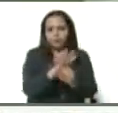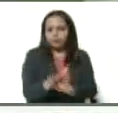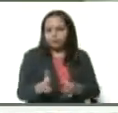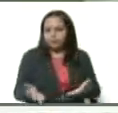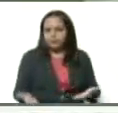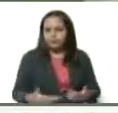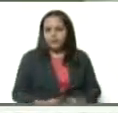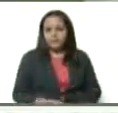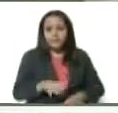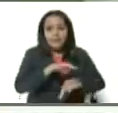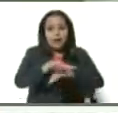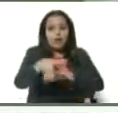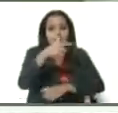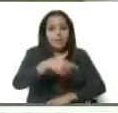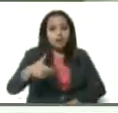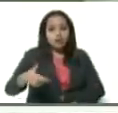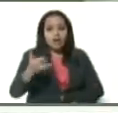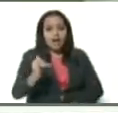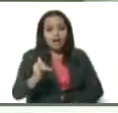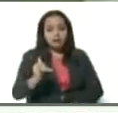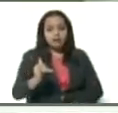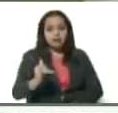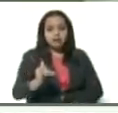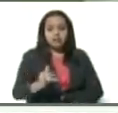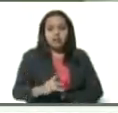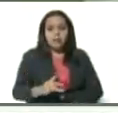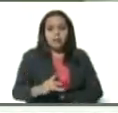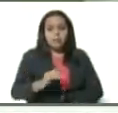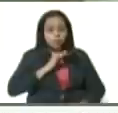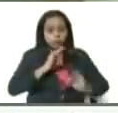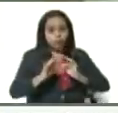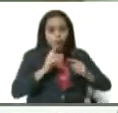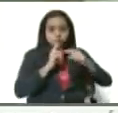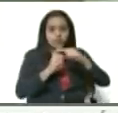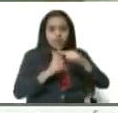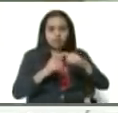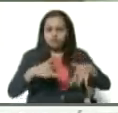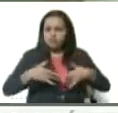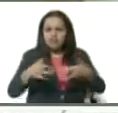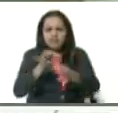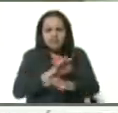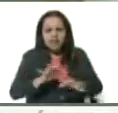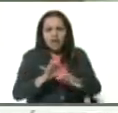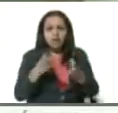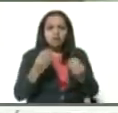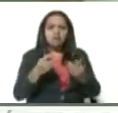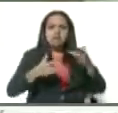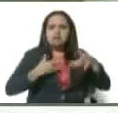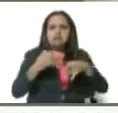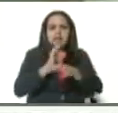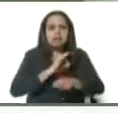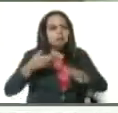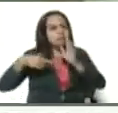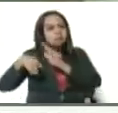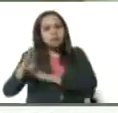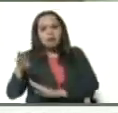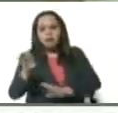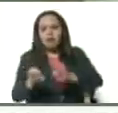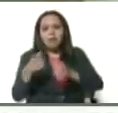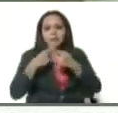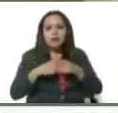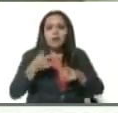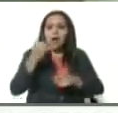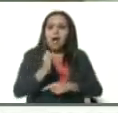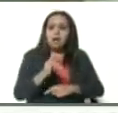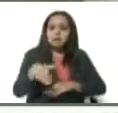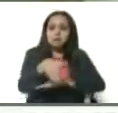La gran mayoría de la gente que tiene el virus está asintomática. Entonces hay mucha gente que está asintomática y no va a hacerse la prueba, pero está por